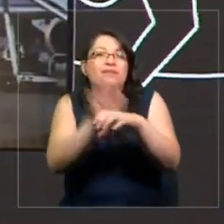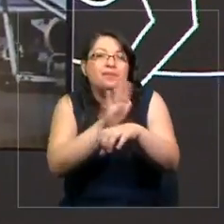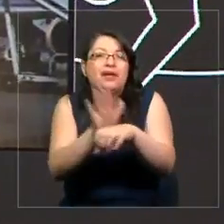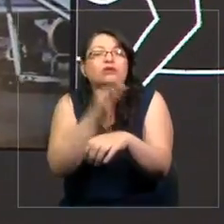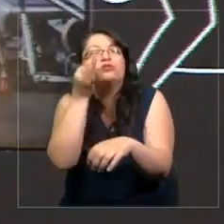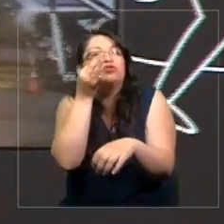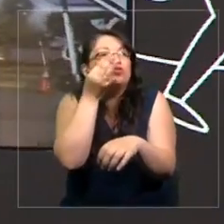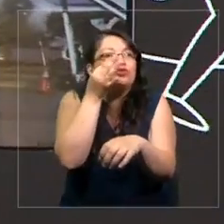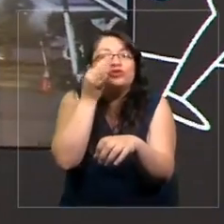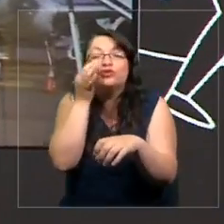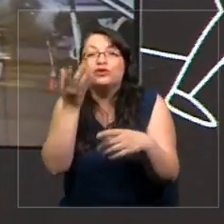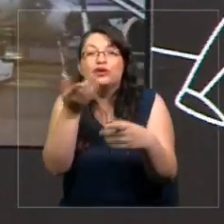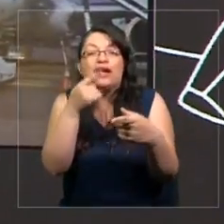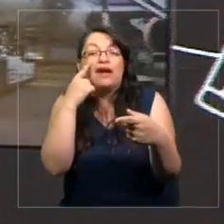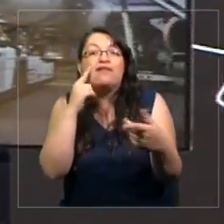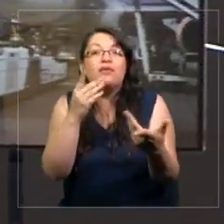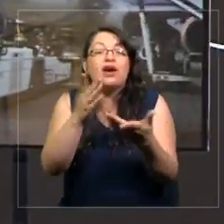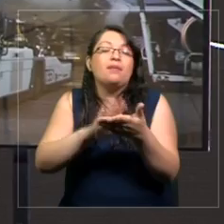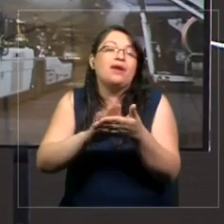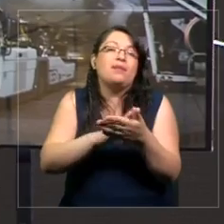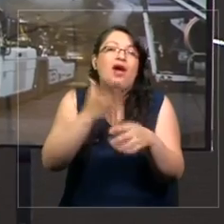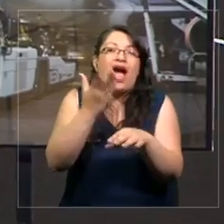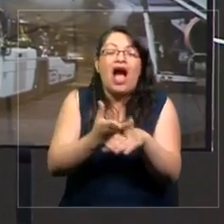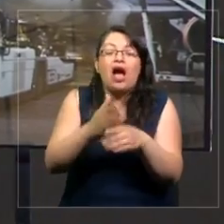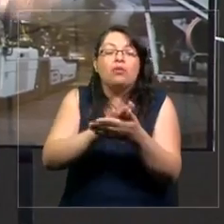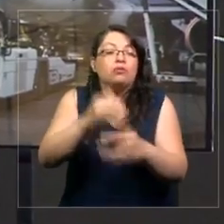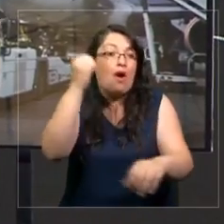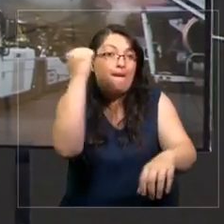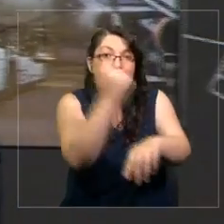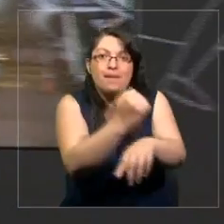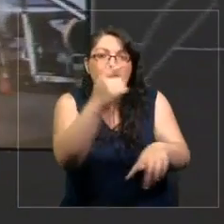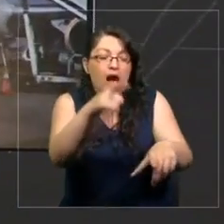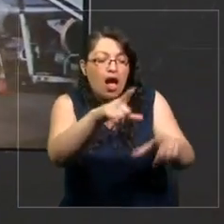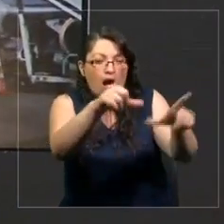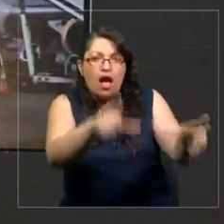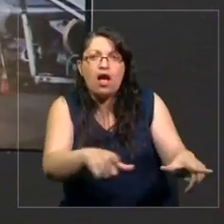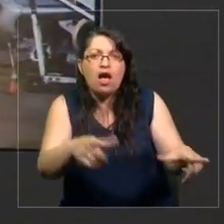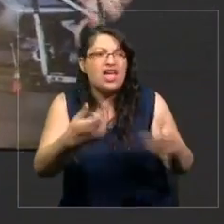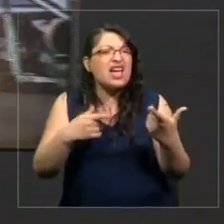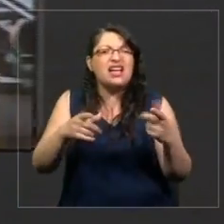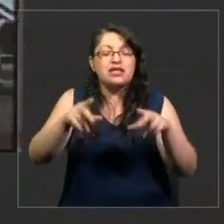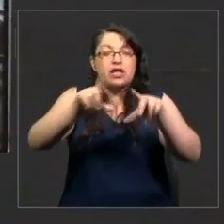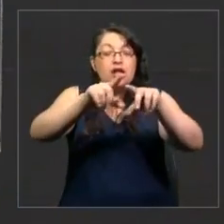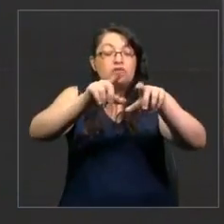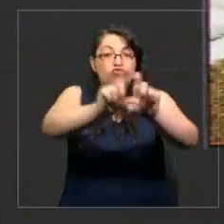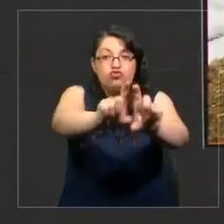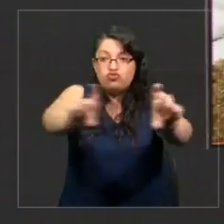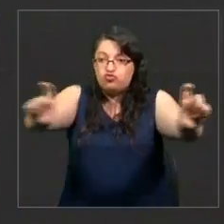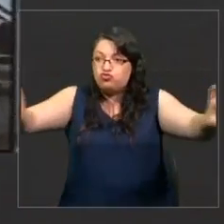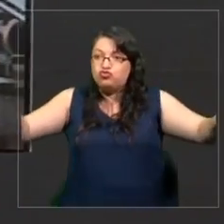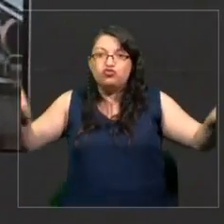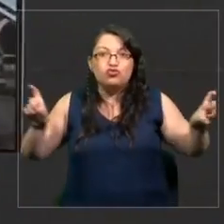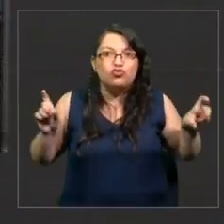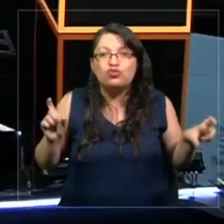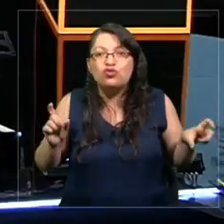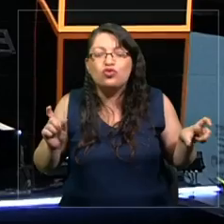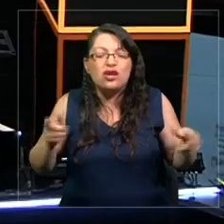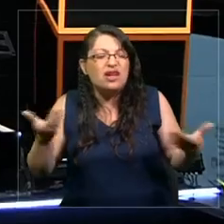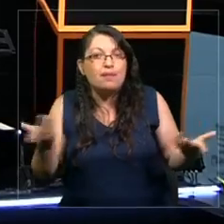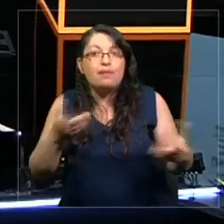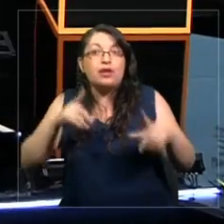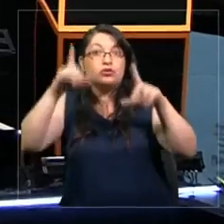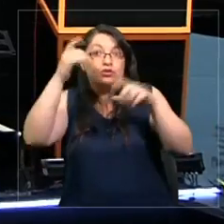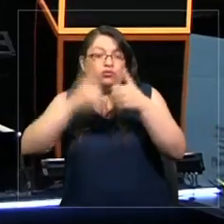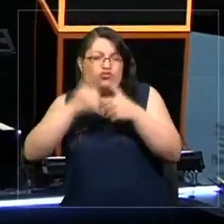algún tipo de referencia a crimen y llegan, bueno, acordonan la zona y llega un